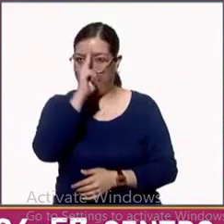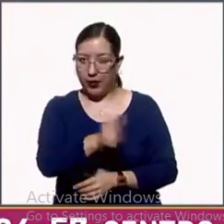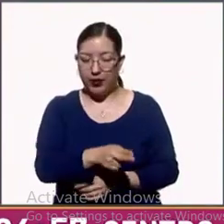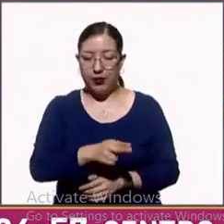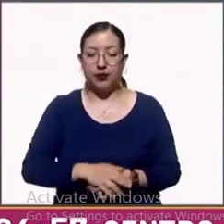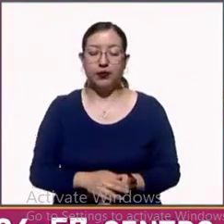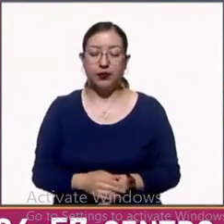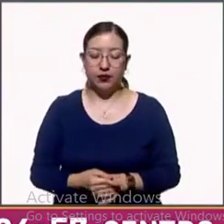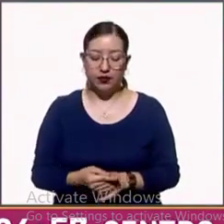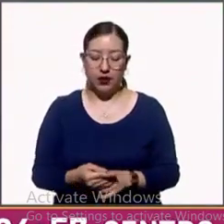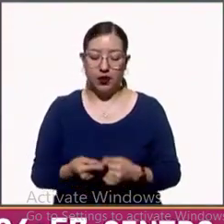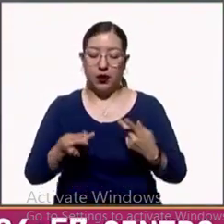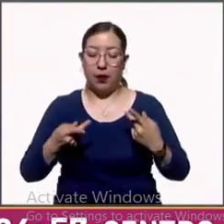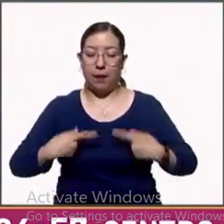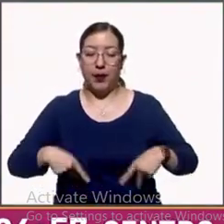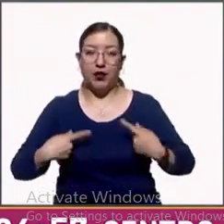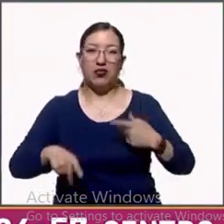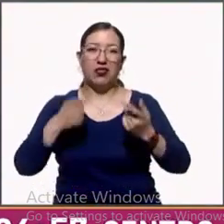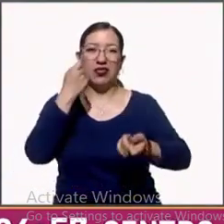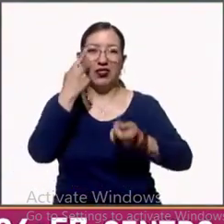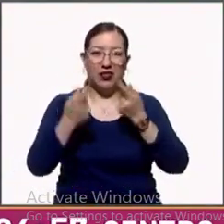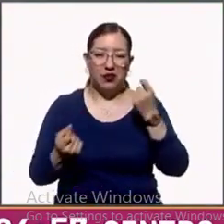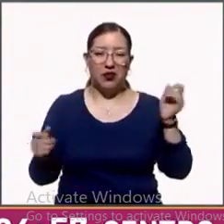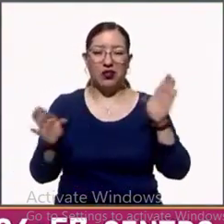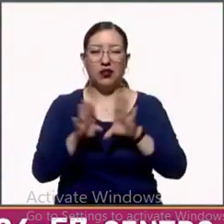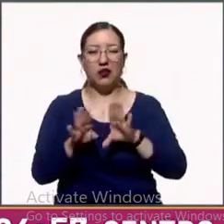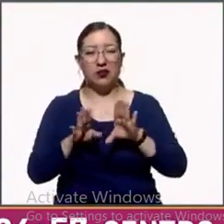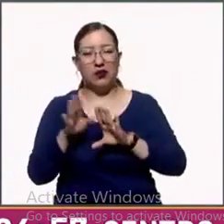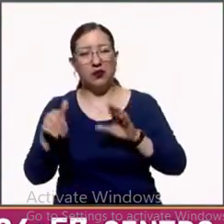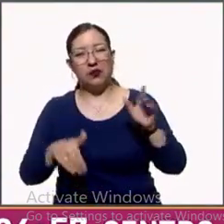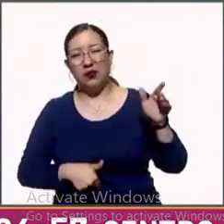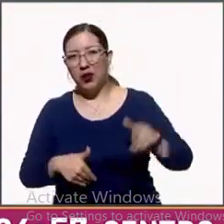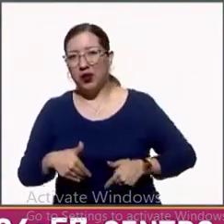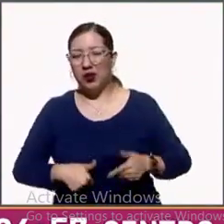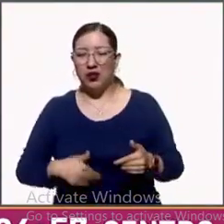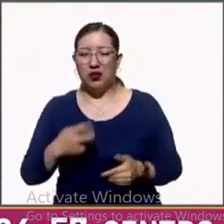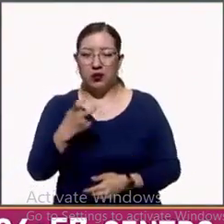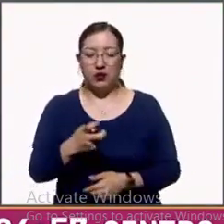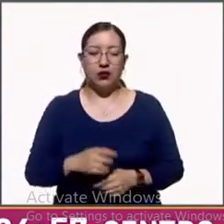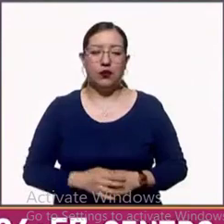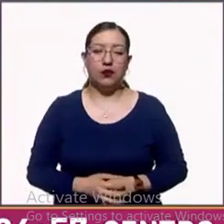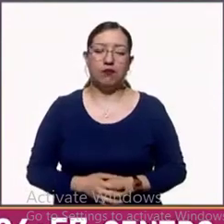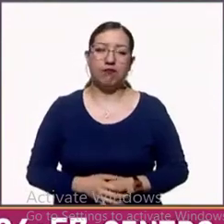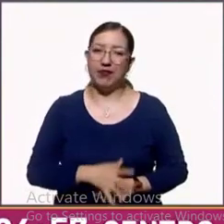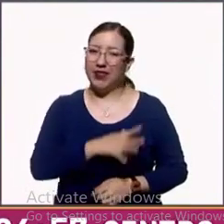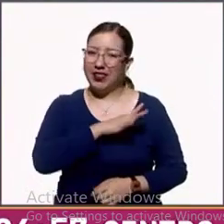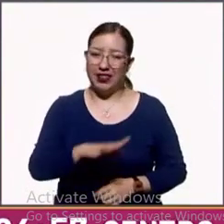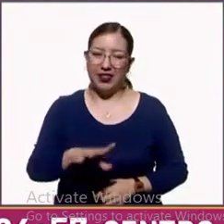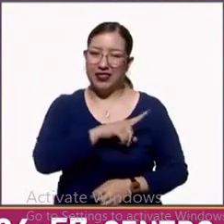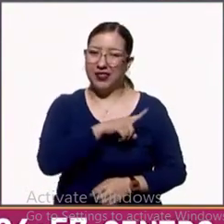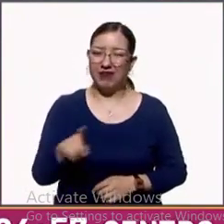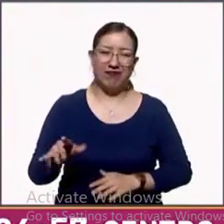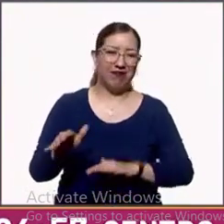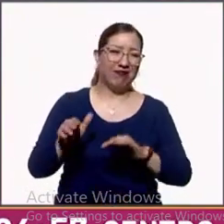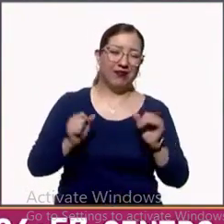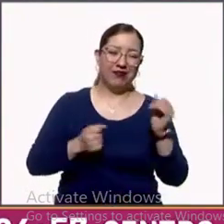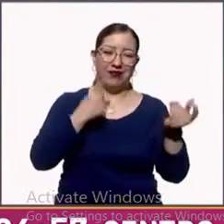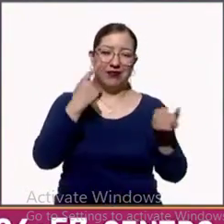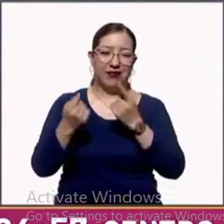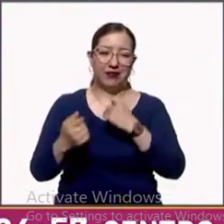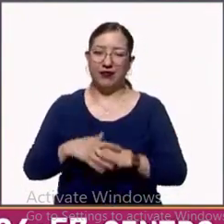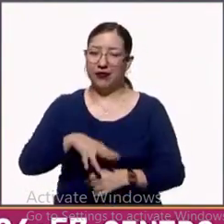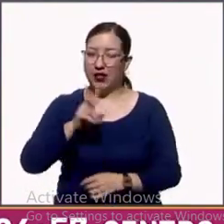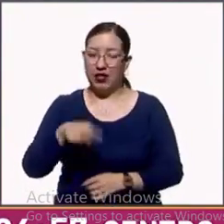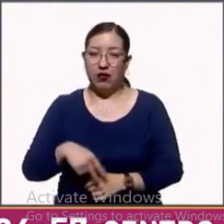la incomodidad que generó, generó algunas resistencias. No estamos muy conscientes del tema, pero esto empezó